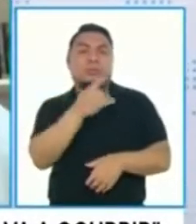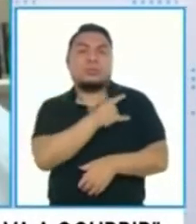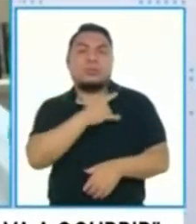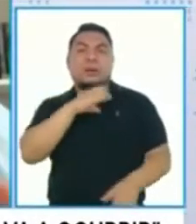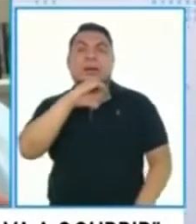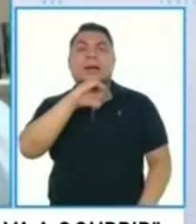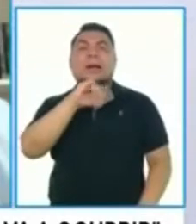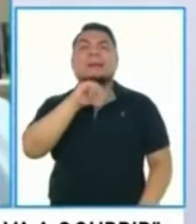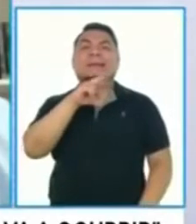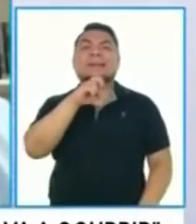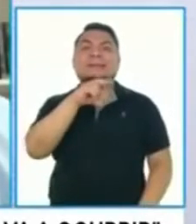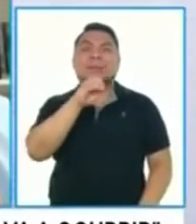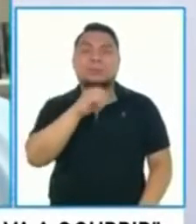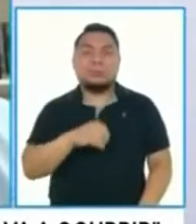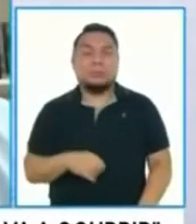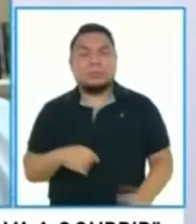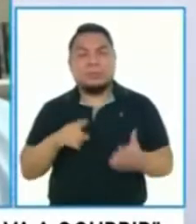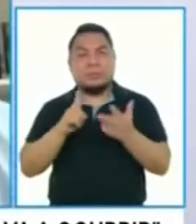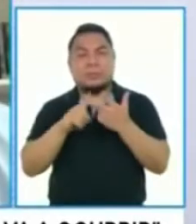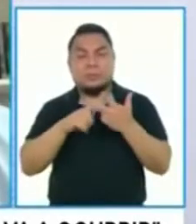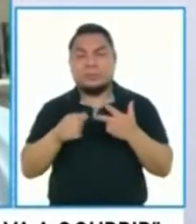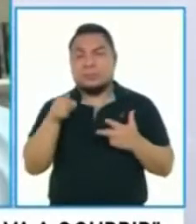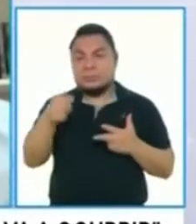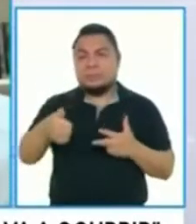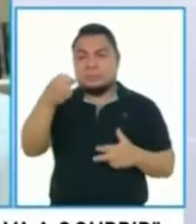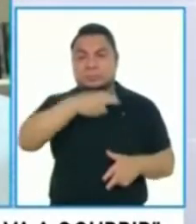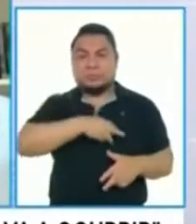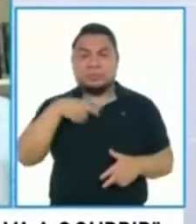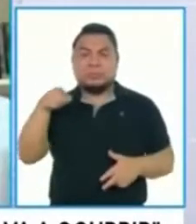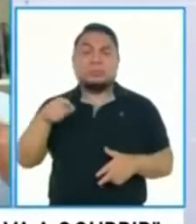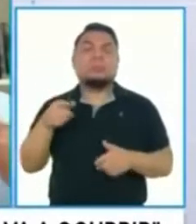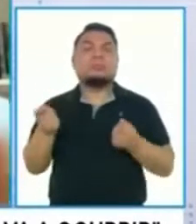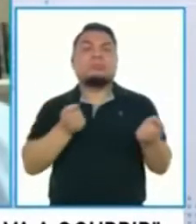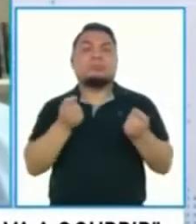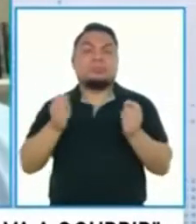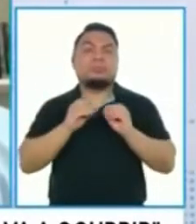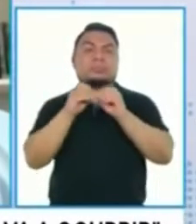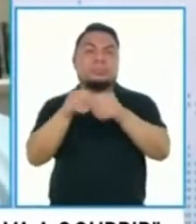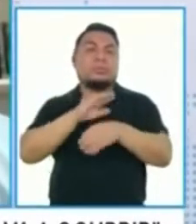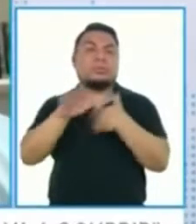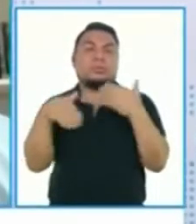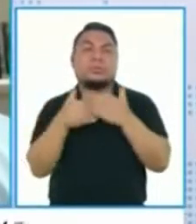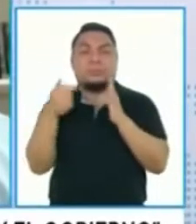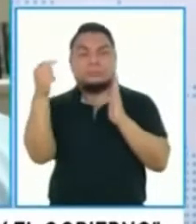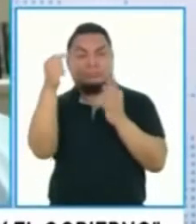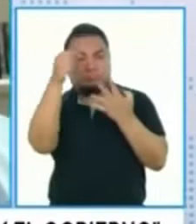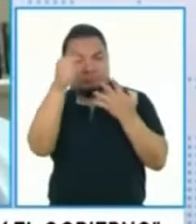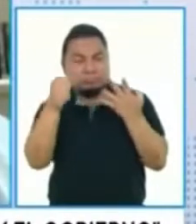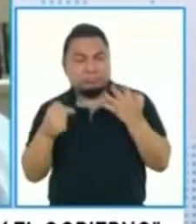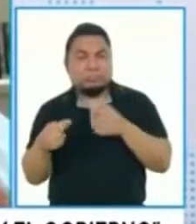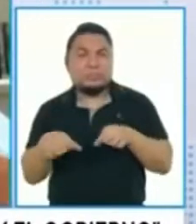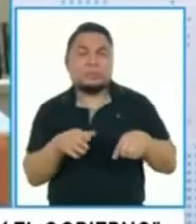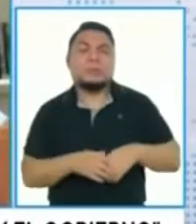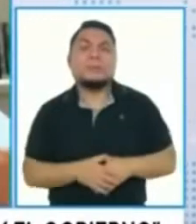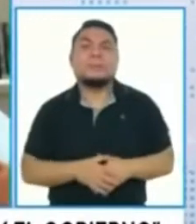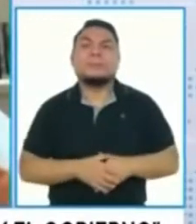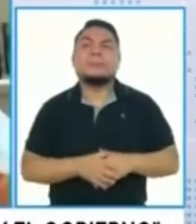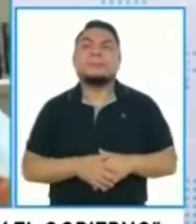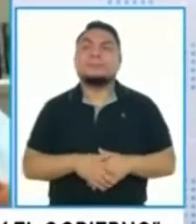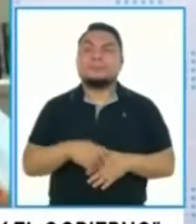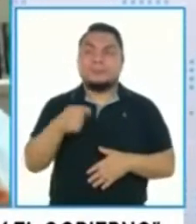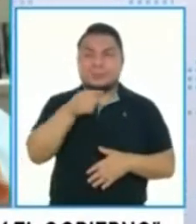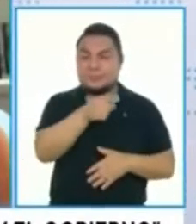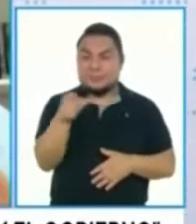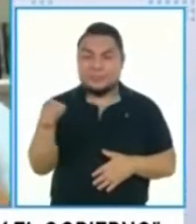y, por supuesto, la titular del sector, que dirige la implementación de todas estas medidas. A